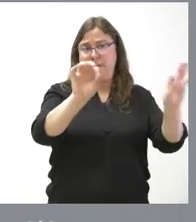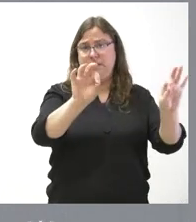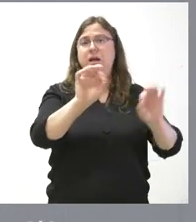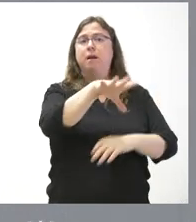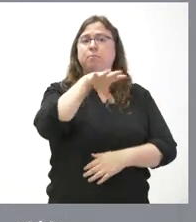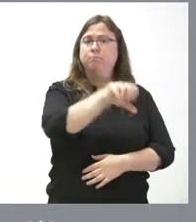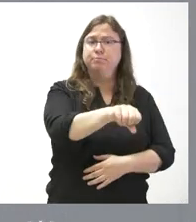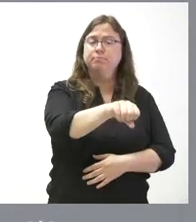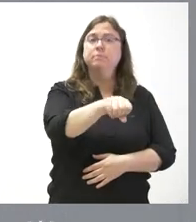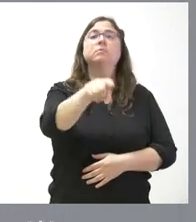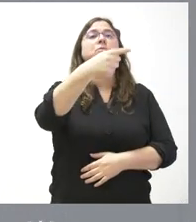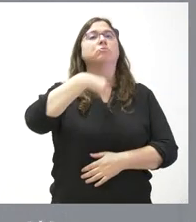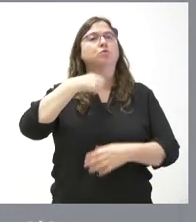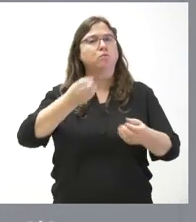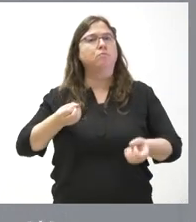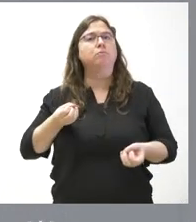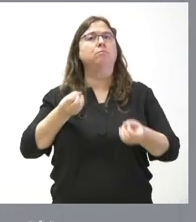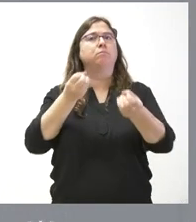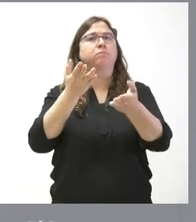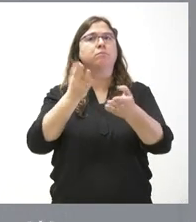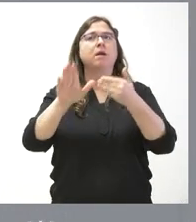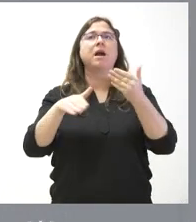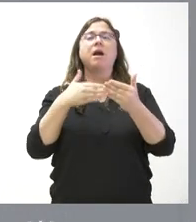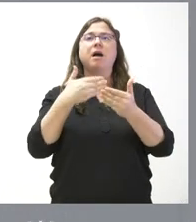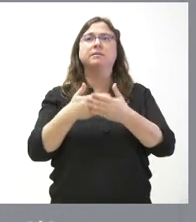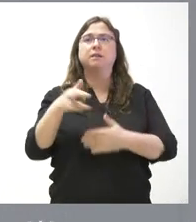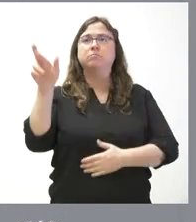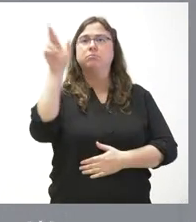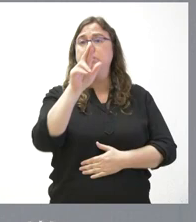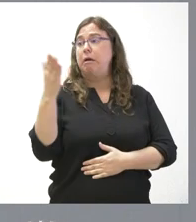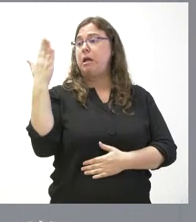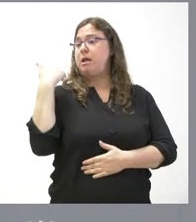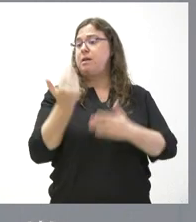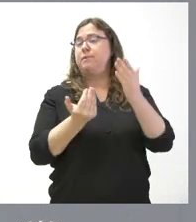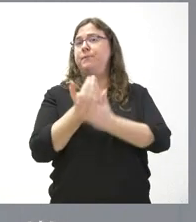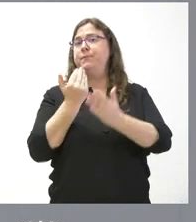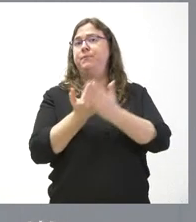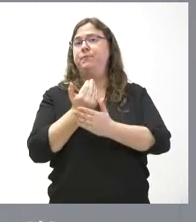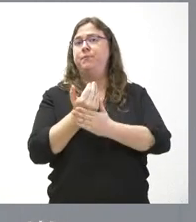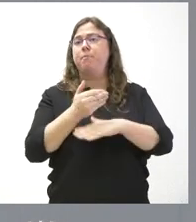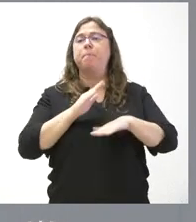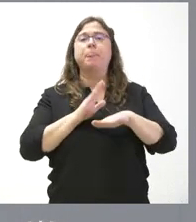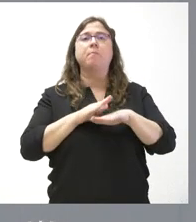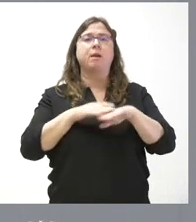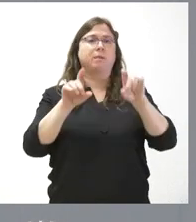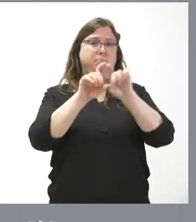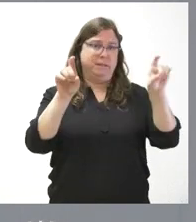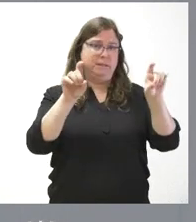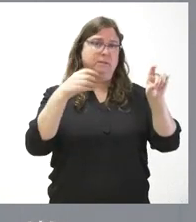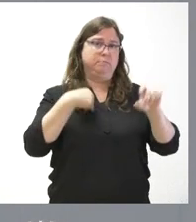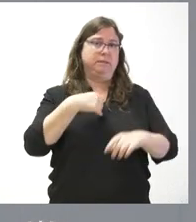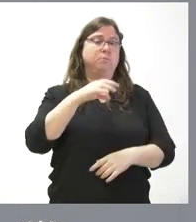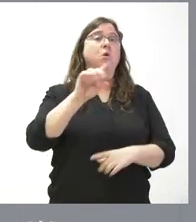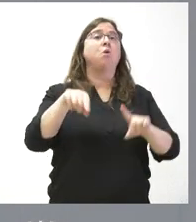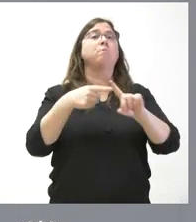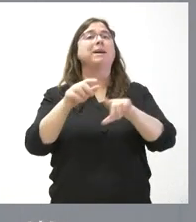Y nosotros así se lo hemos comunicado, incluso lo hemos reiterado en la jornada de ayer, tanto a la propia empresa como al